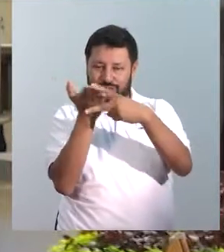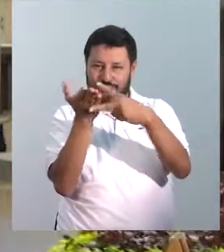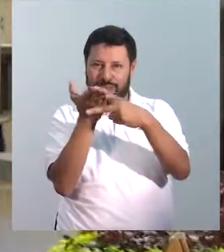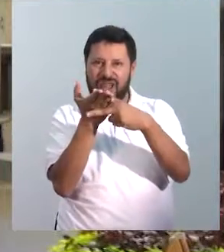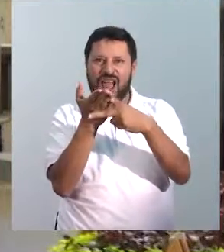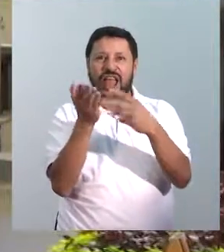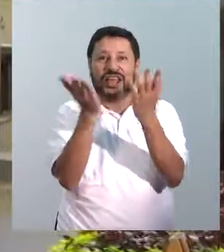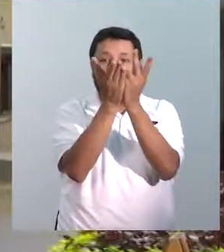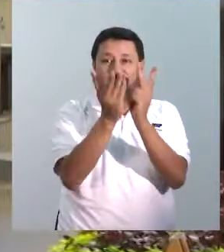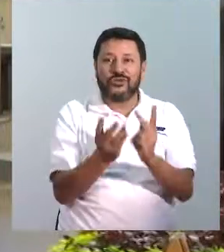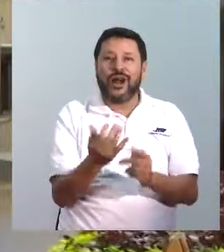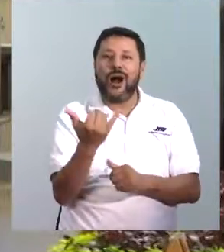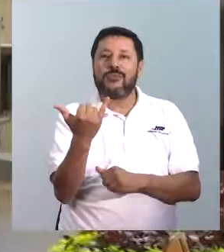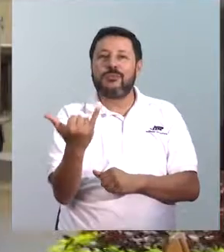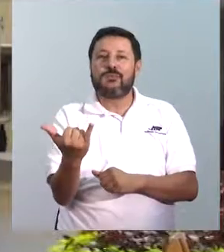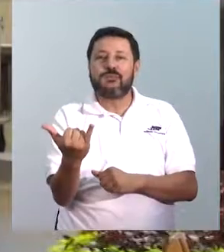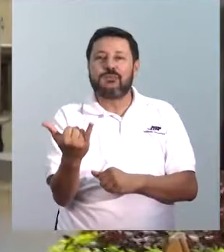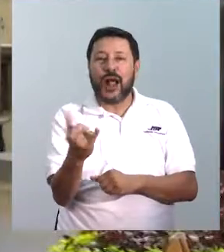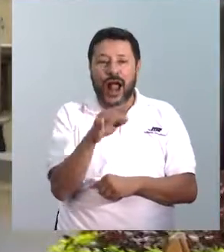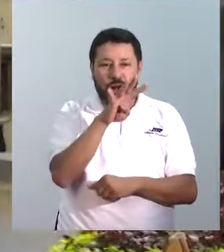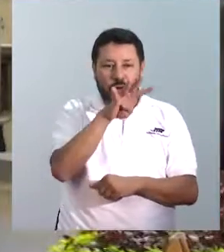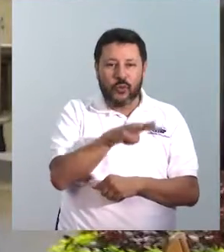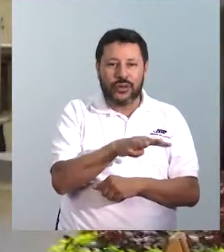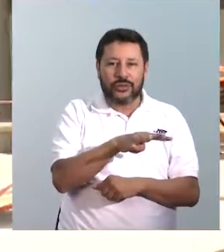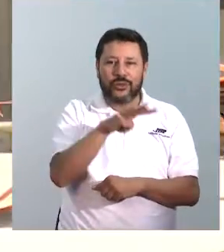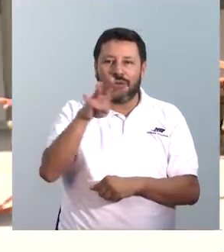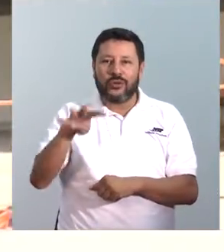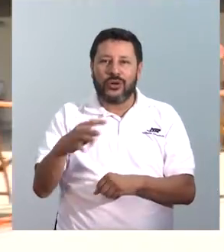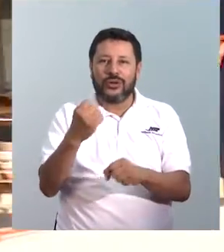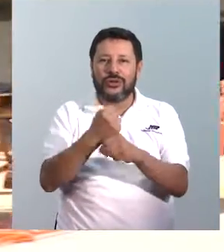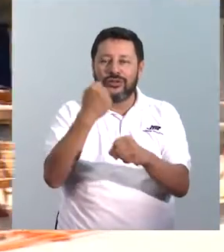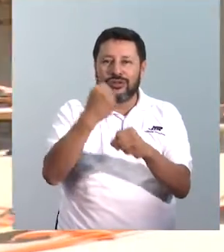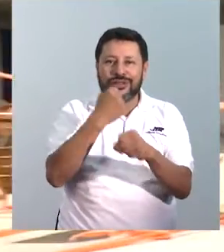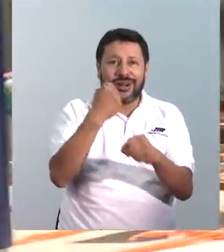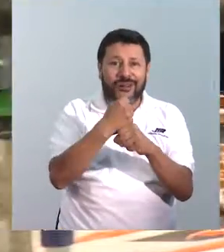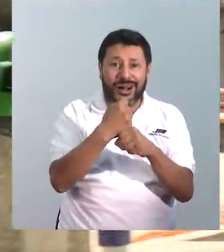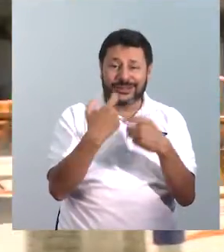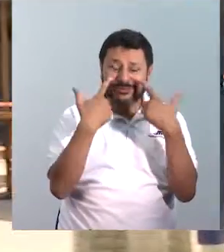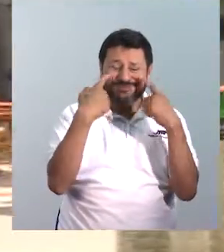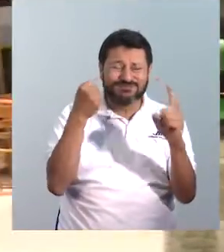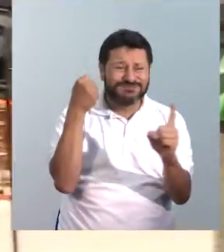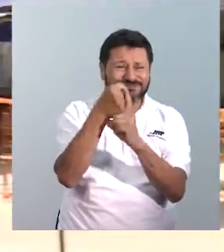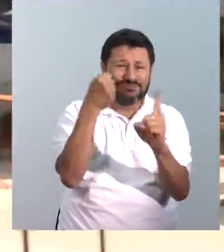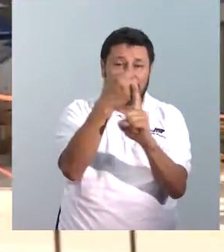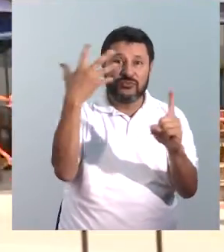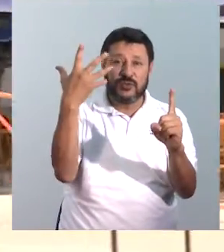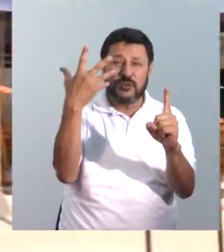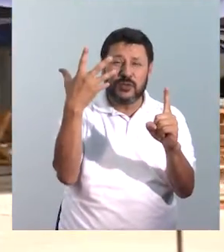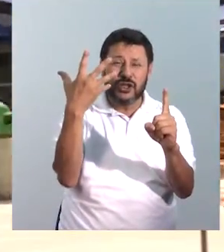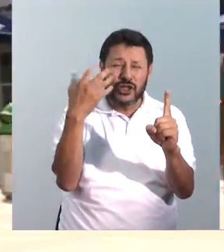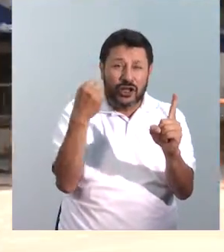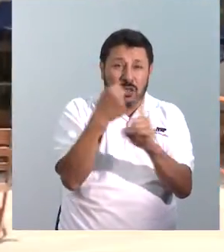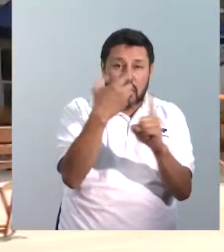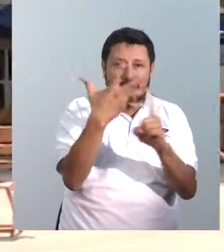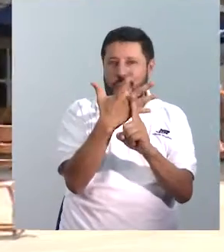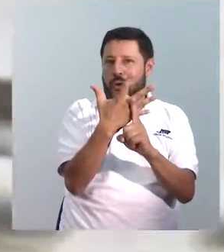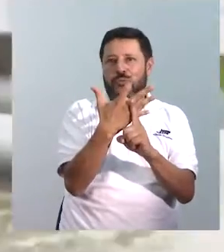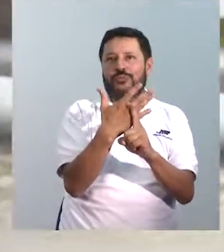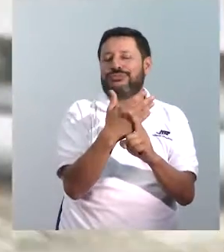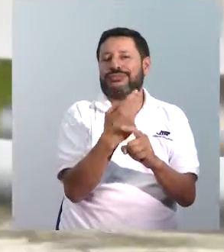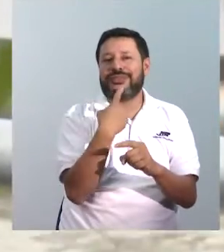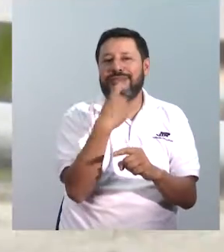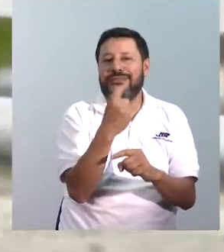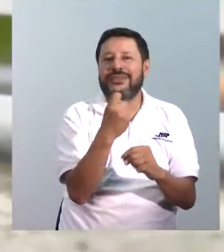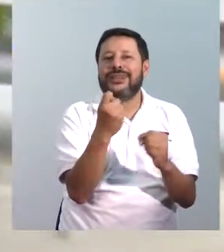Una es durante la jornada académica. En la jornada académica se está trabajando, pero no se puede trabajar con la misma intensidad que se trabaja durante las